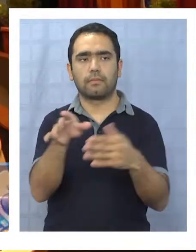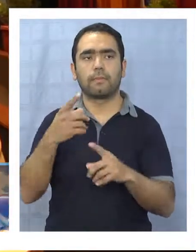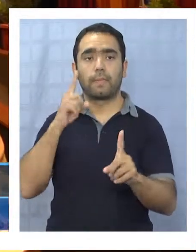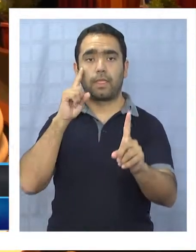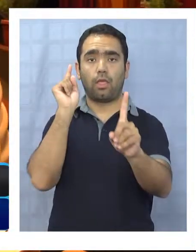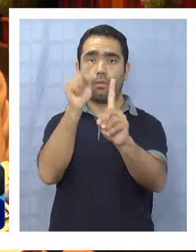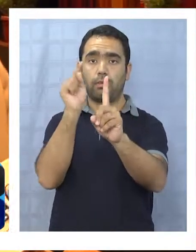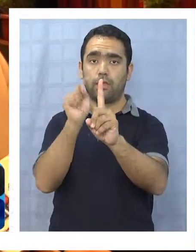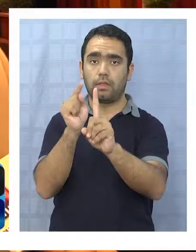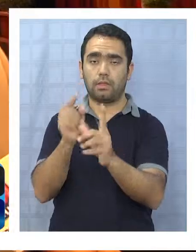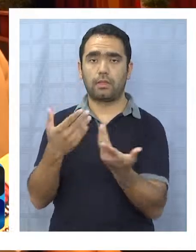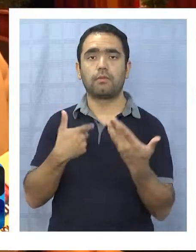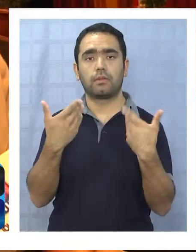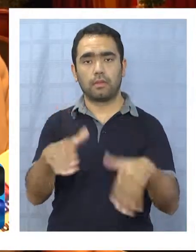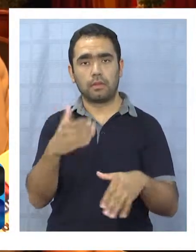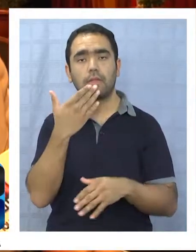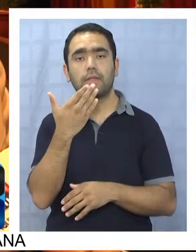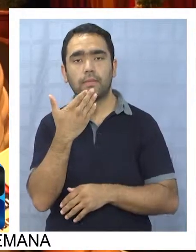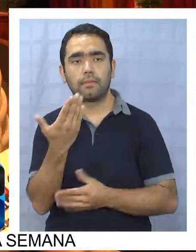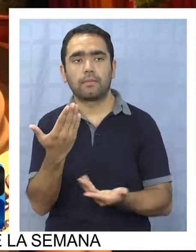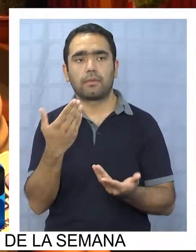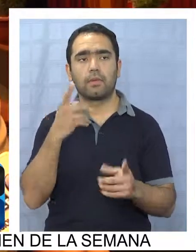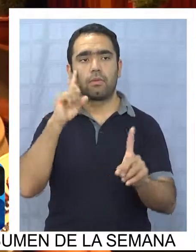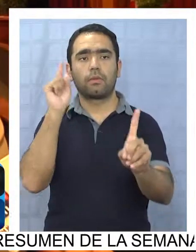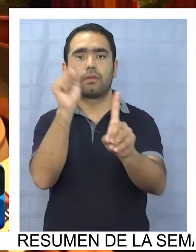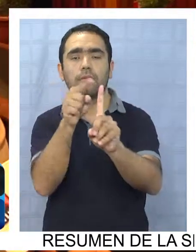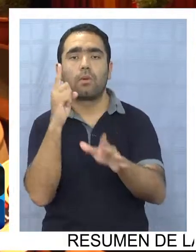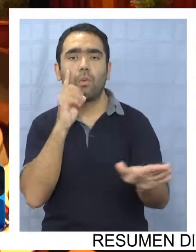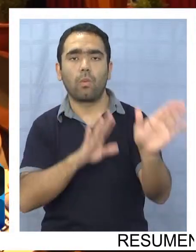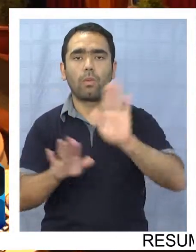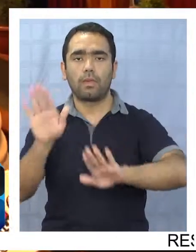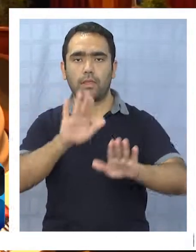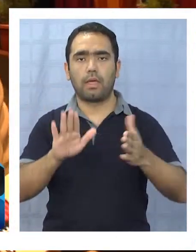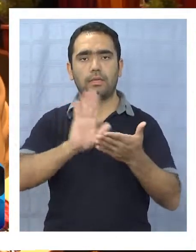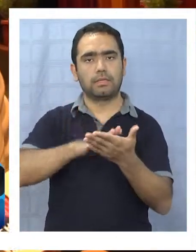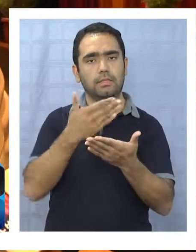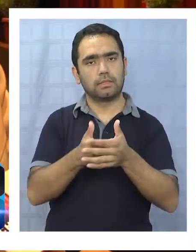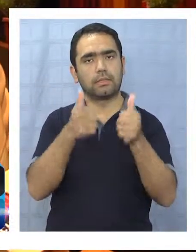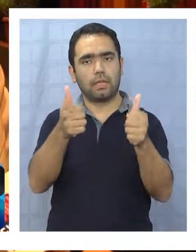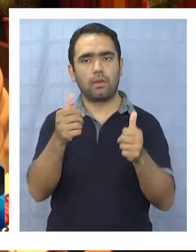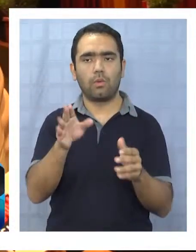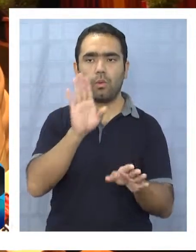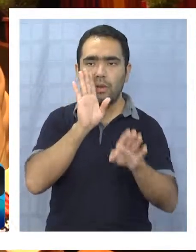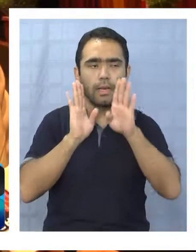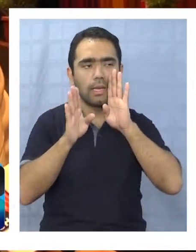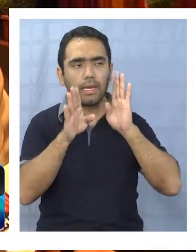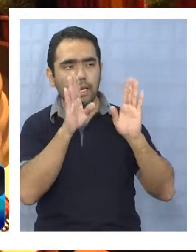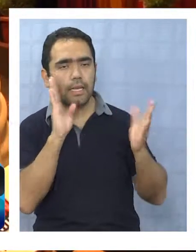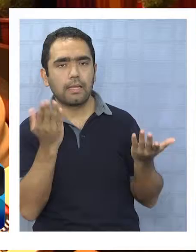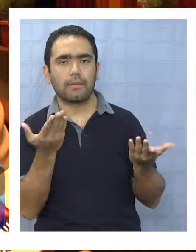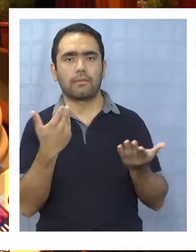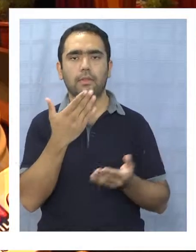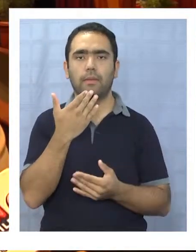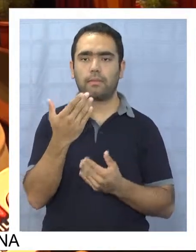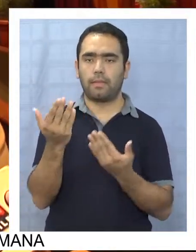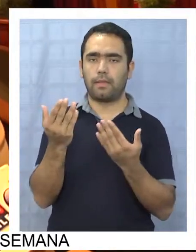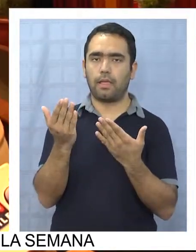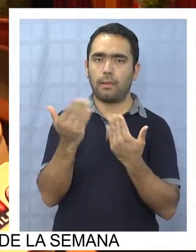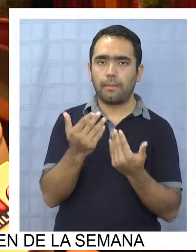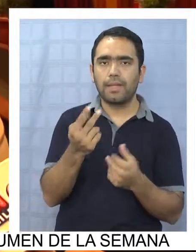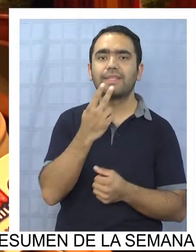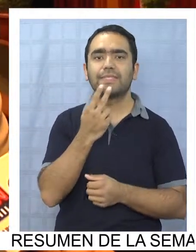sanitarios que tienen como único objetivo cuidar la salud de la población, aumentar la esperanza de vida,